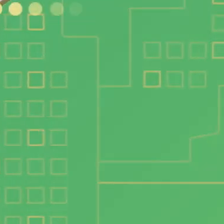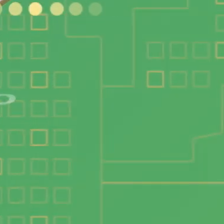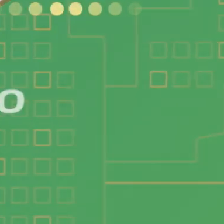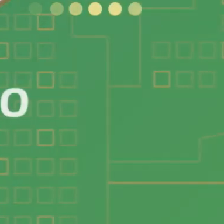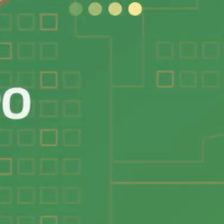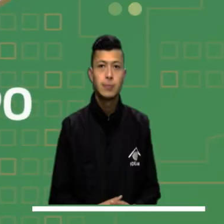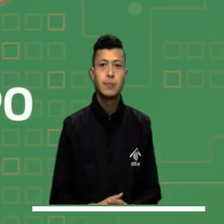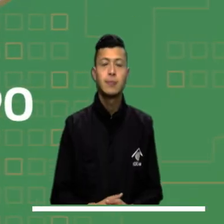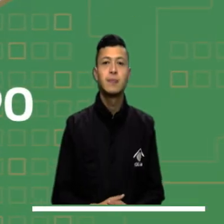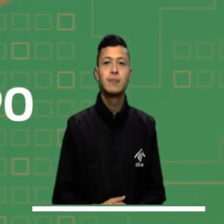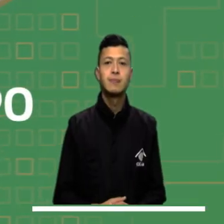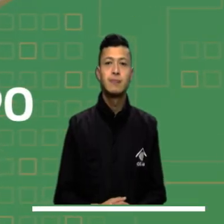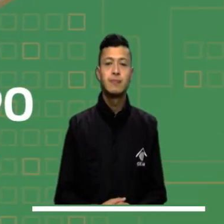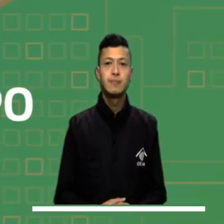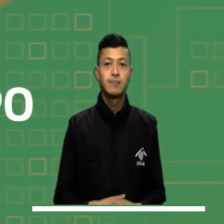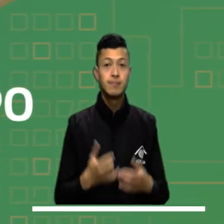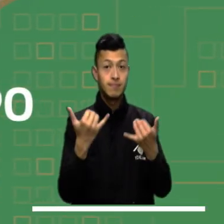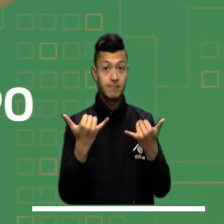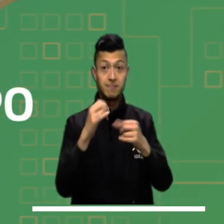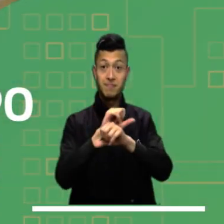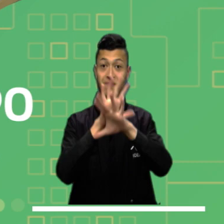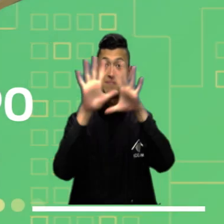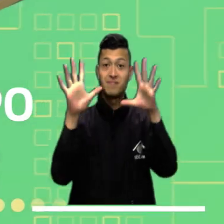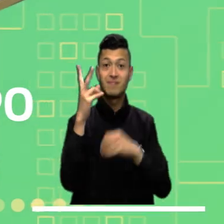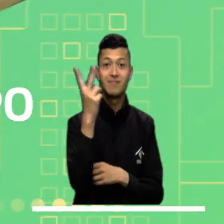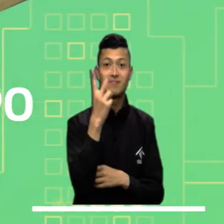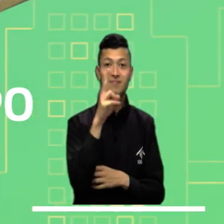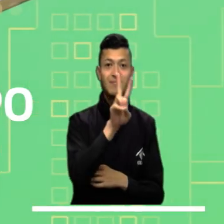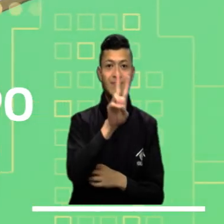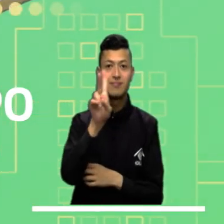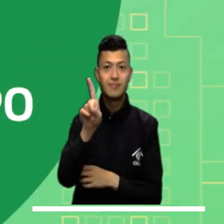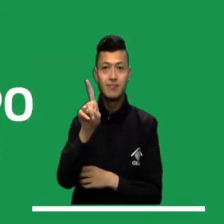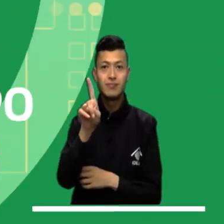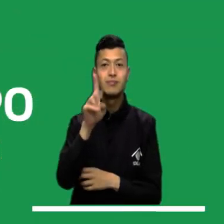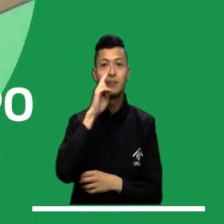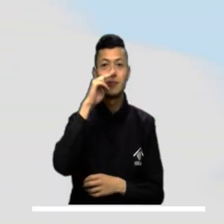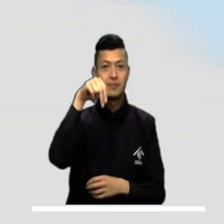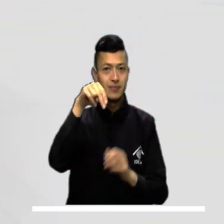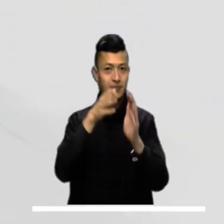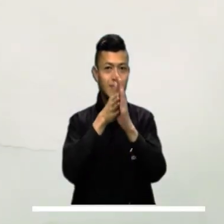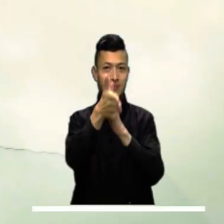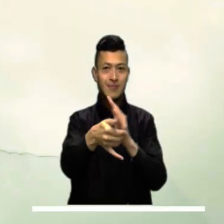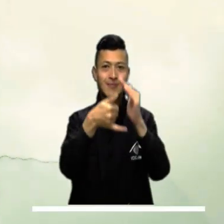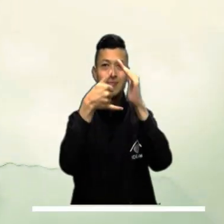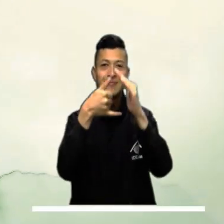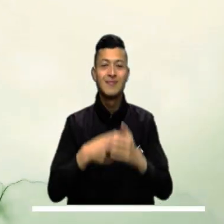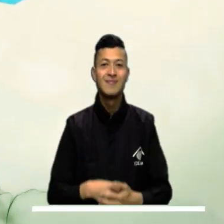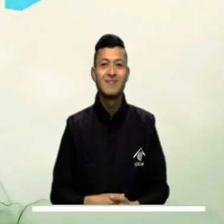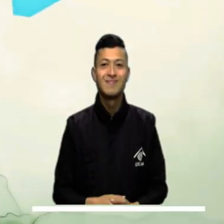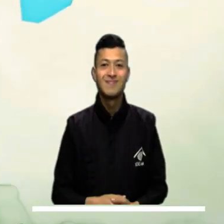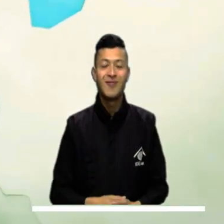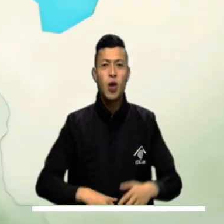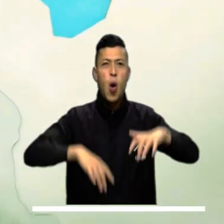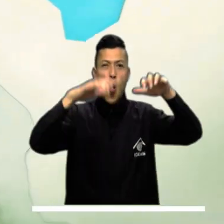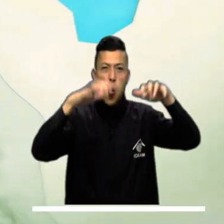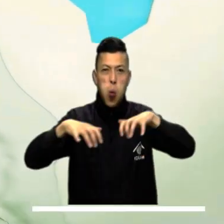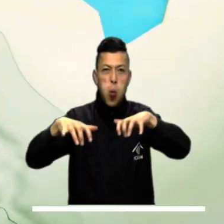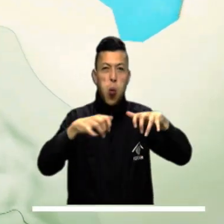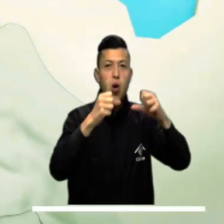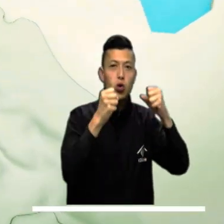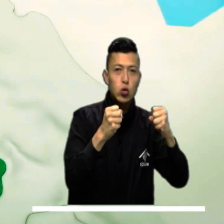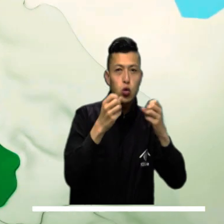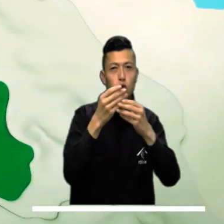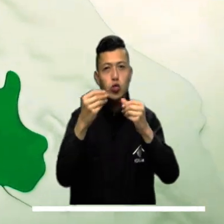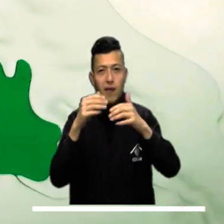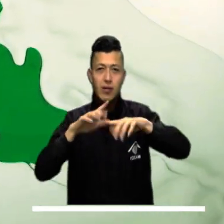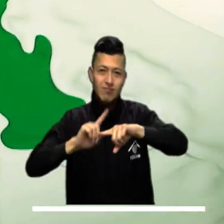Prognóstico del tiempo para la mañana de hoy, viernes 21 de junio. Lluvias de variada intensidad y en diferentes sectores